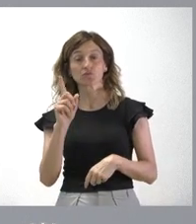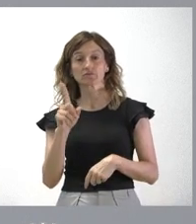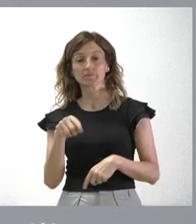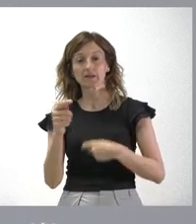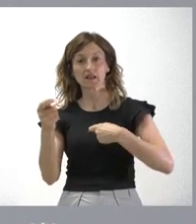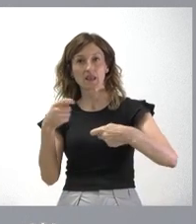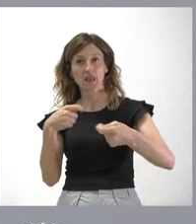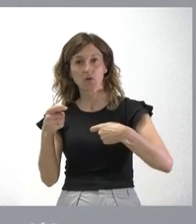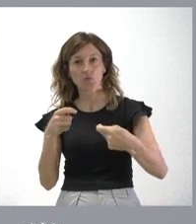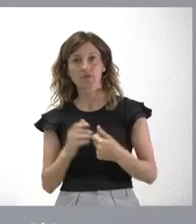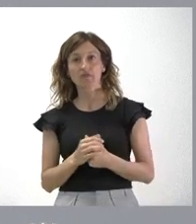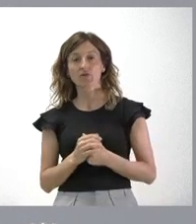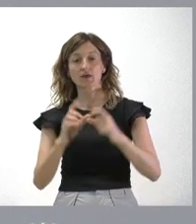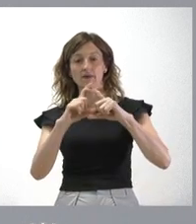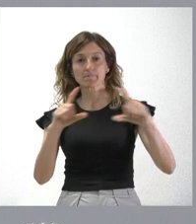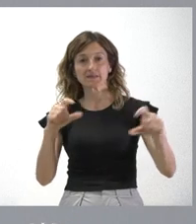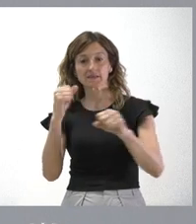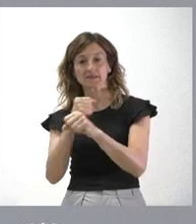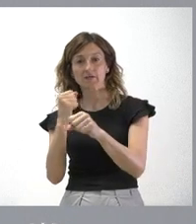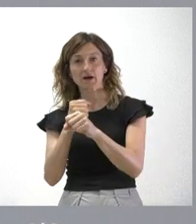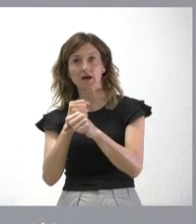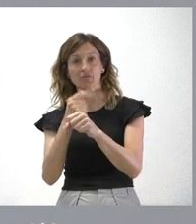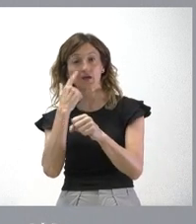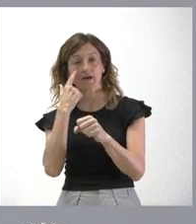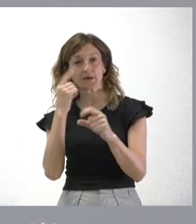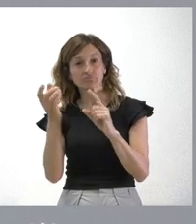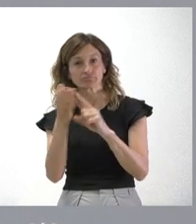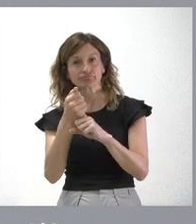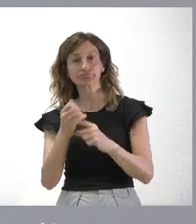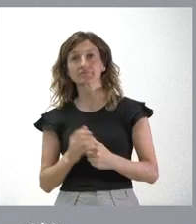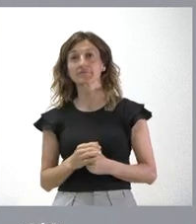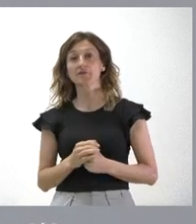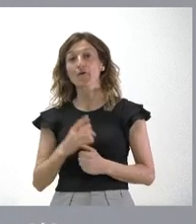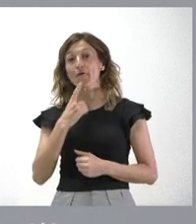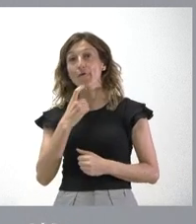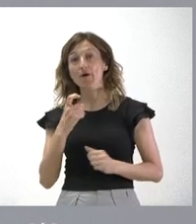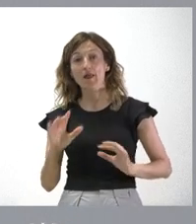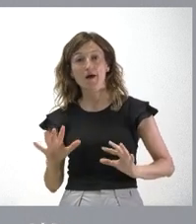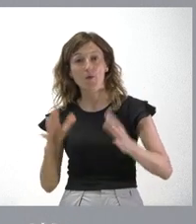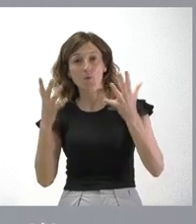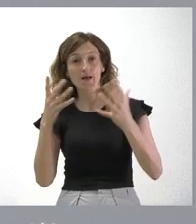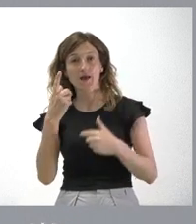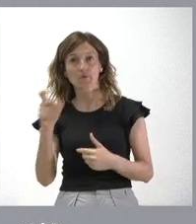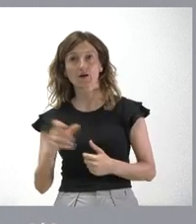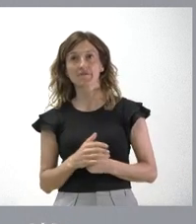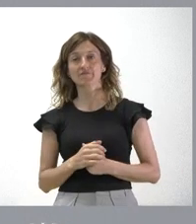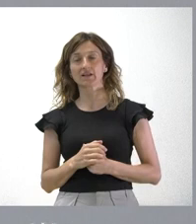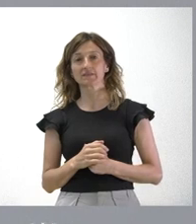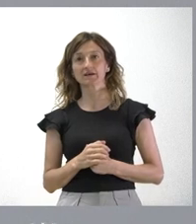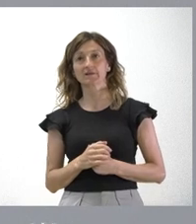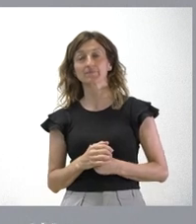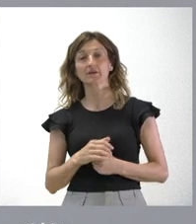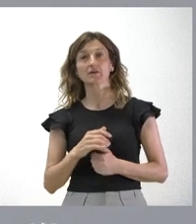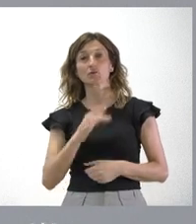negociación entre la empresa y los trabajadores llegue a buen puerto y no sea necesaria la realización de esta huelga y el impacto que podrá tener